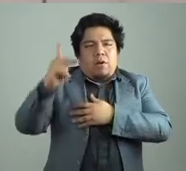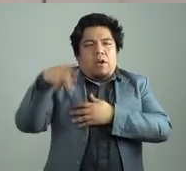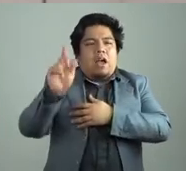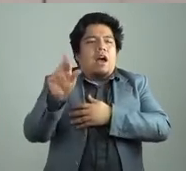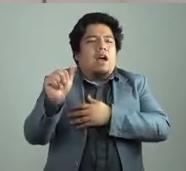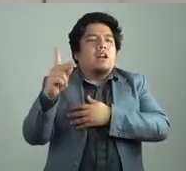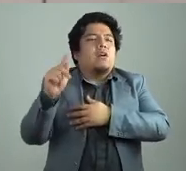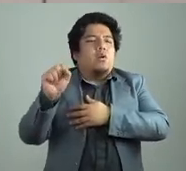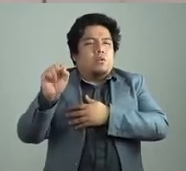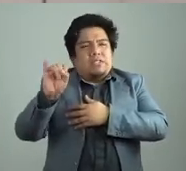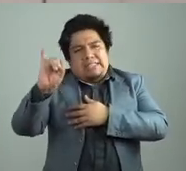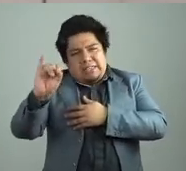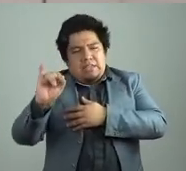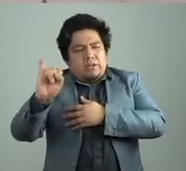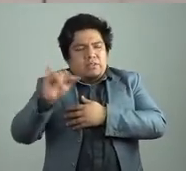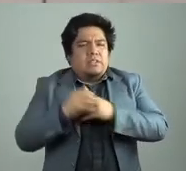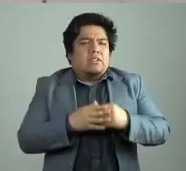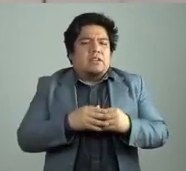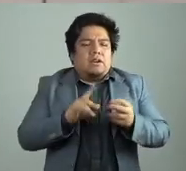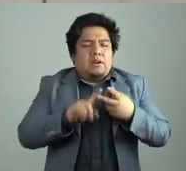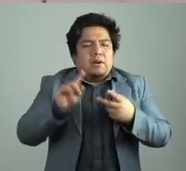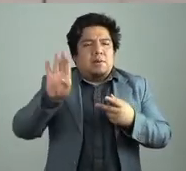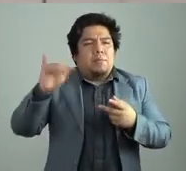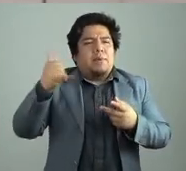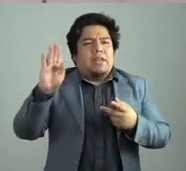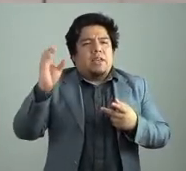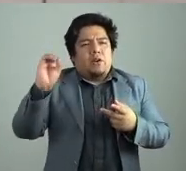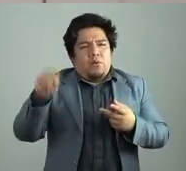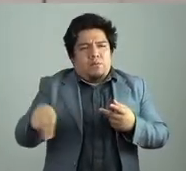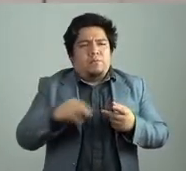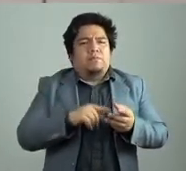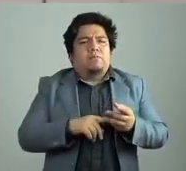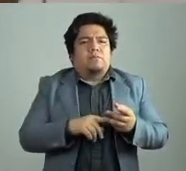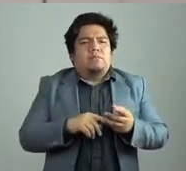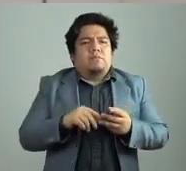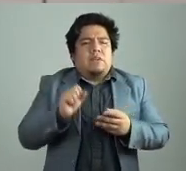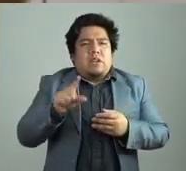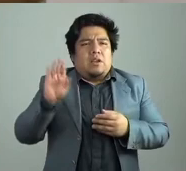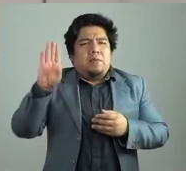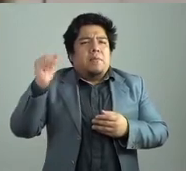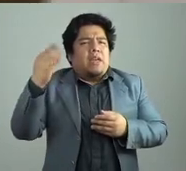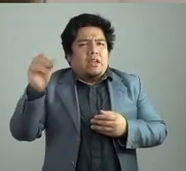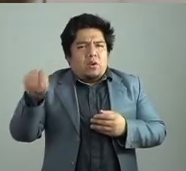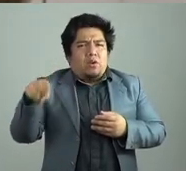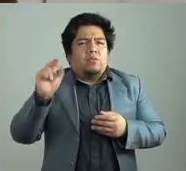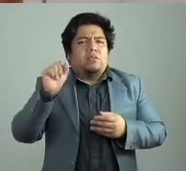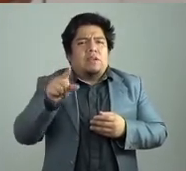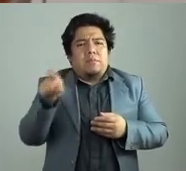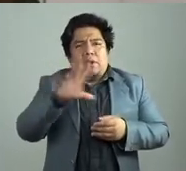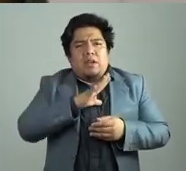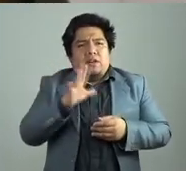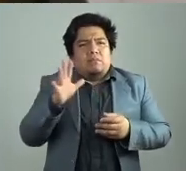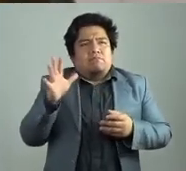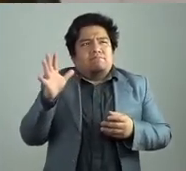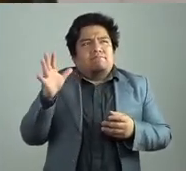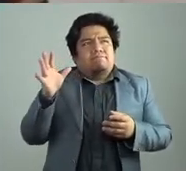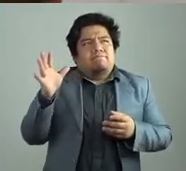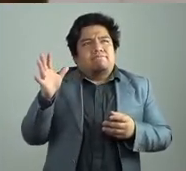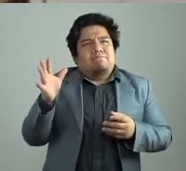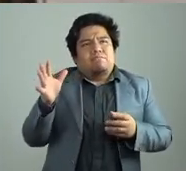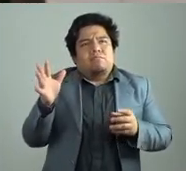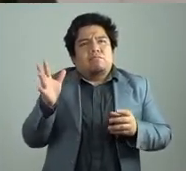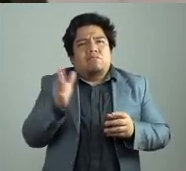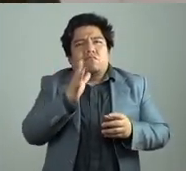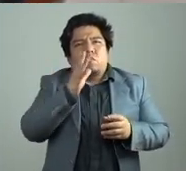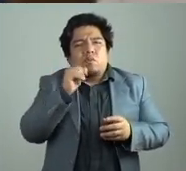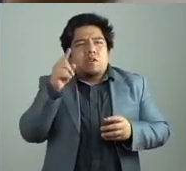Kantor, me propone, Bacon, ¿no? O sea, Bacon ya es Bacon, yo no creo que alguien pueda empezar a pintar como Bacon, porque